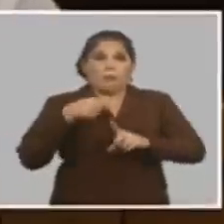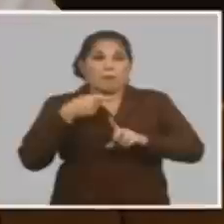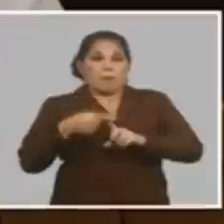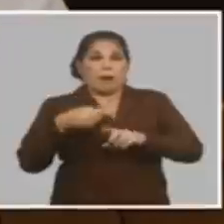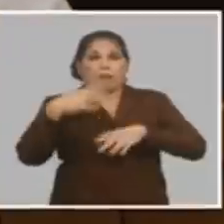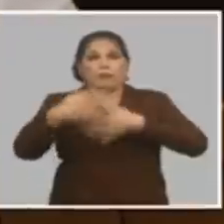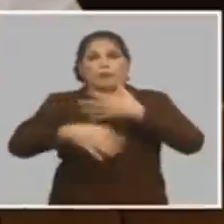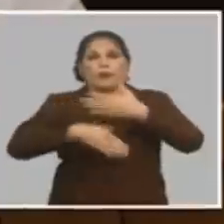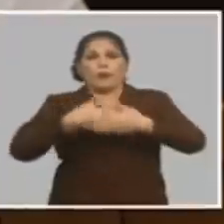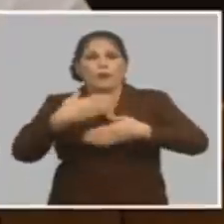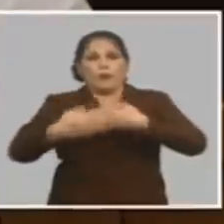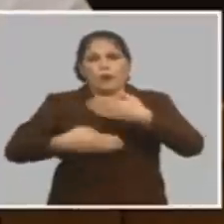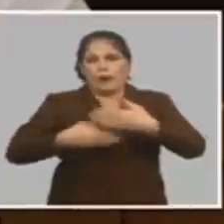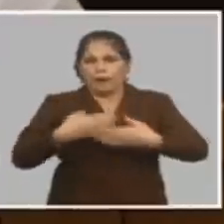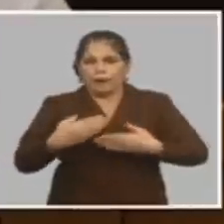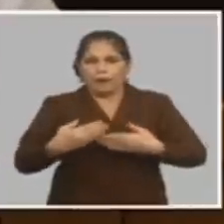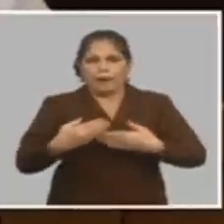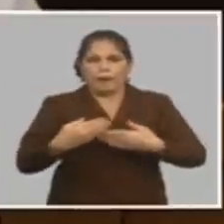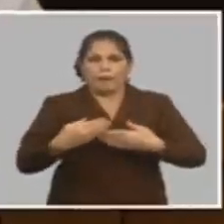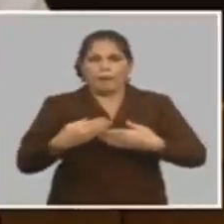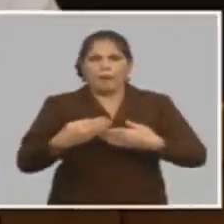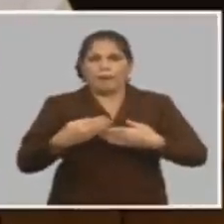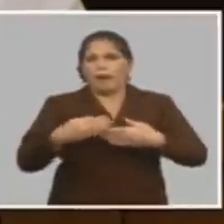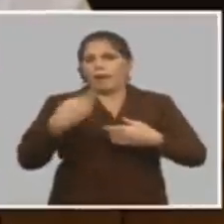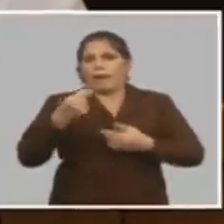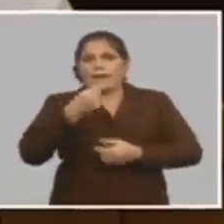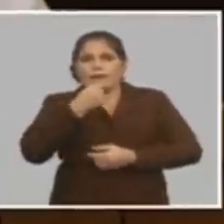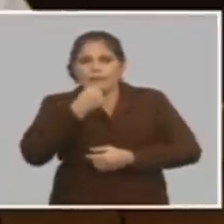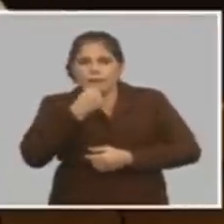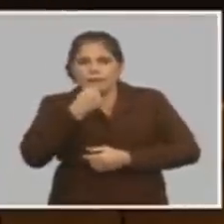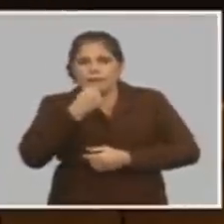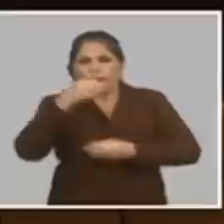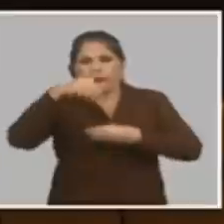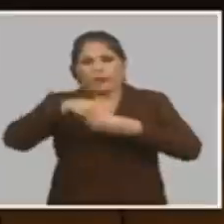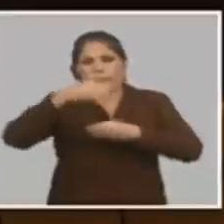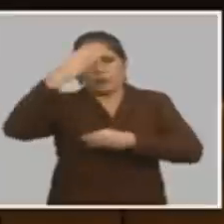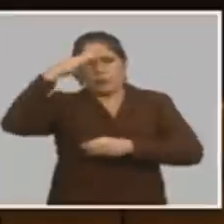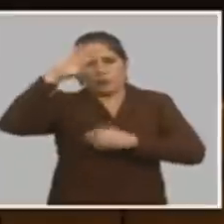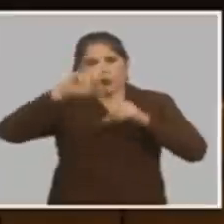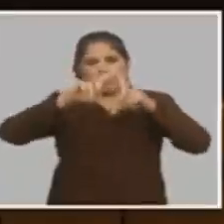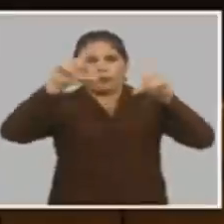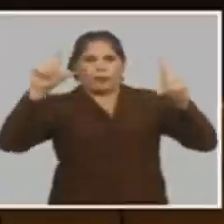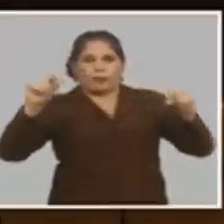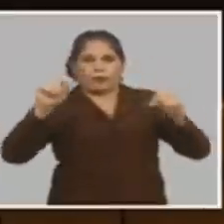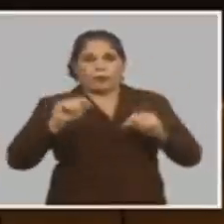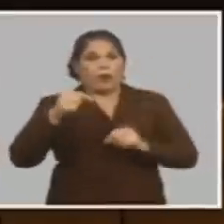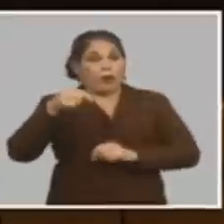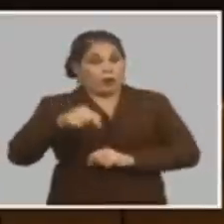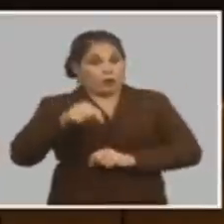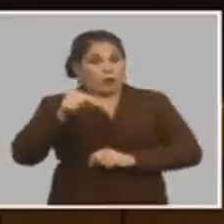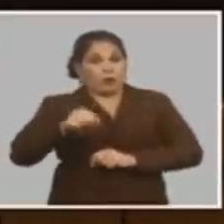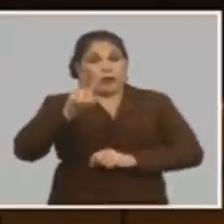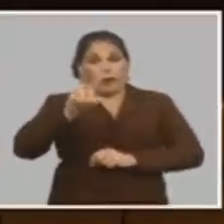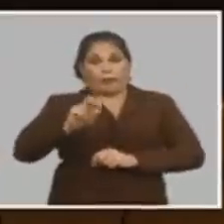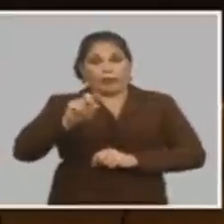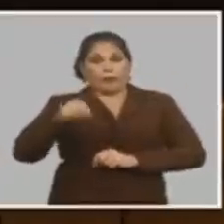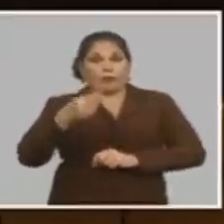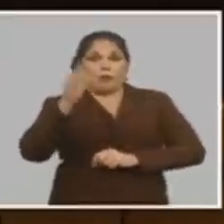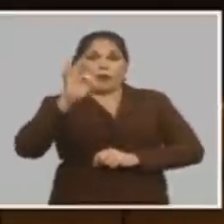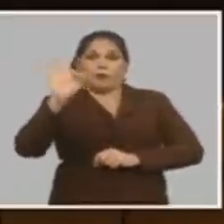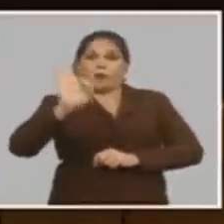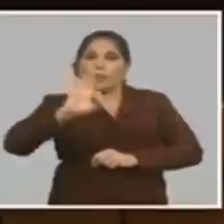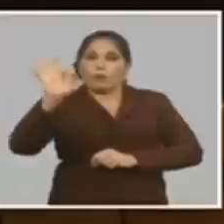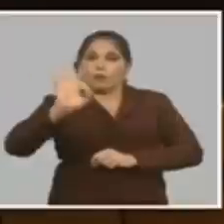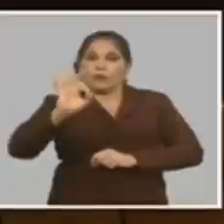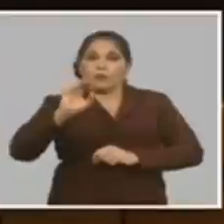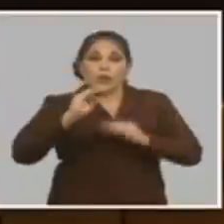con los problemas demográficos de envejecimiento que tiene el país o ya el 20,8%